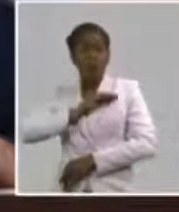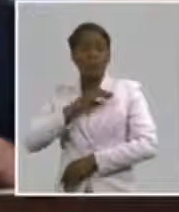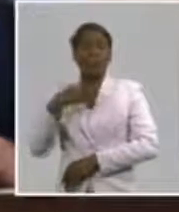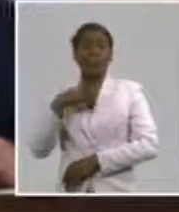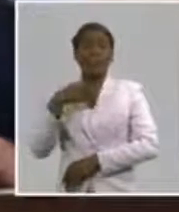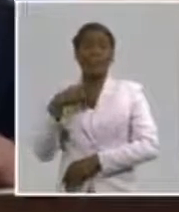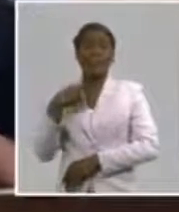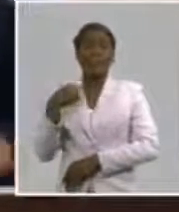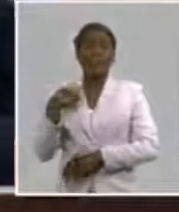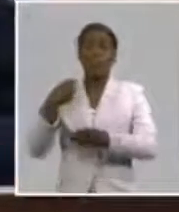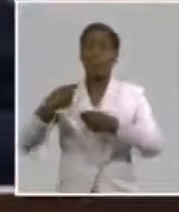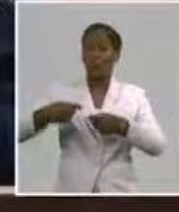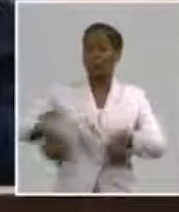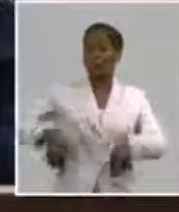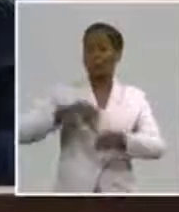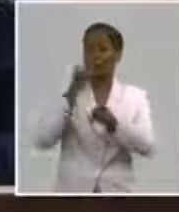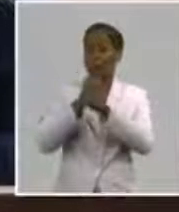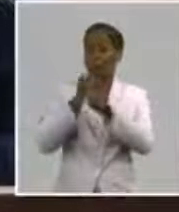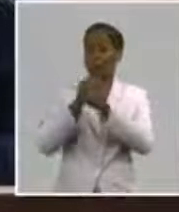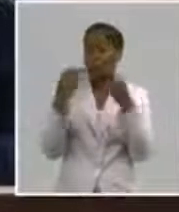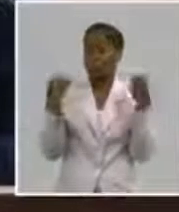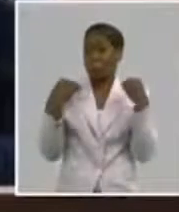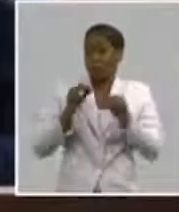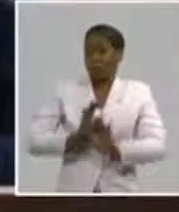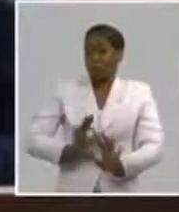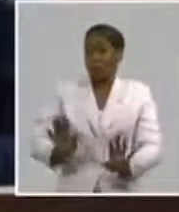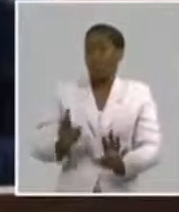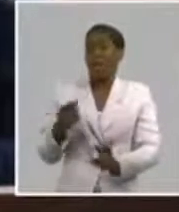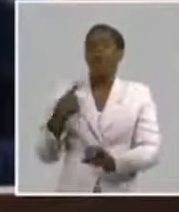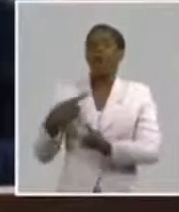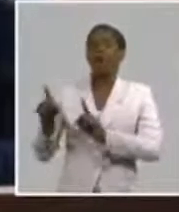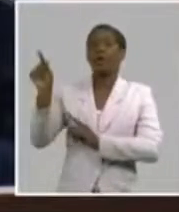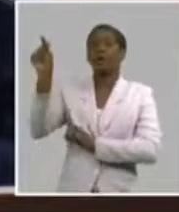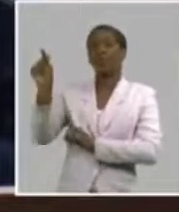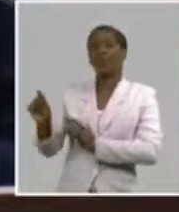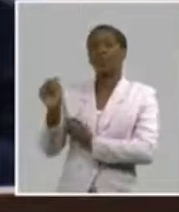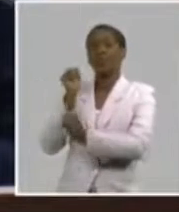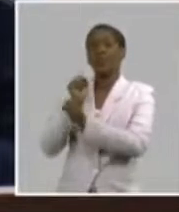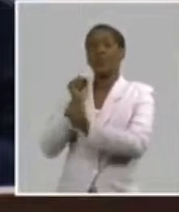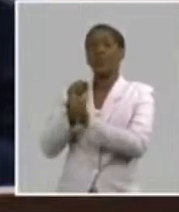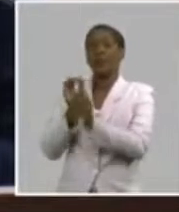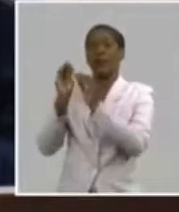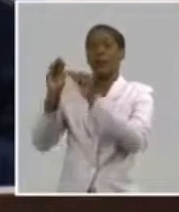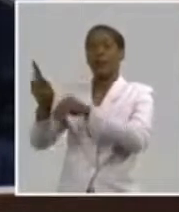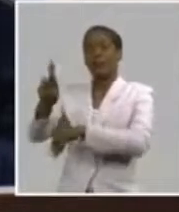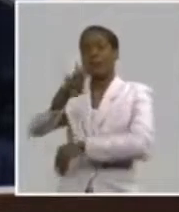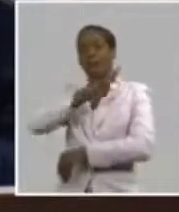a lo contrario, nos estamos dejando derrotar por el problema.